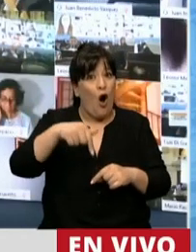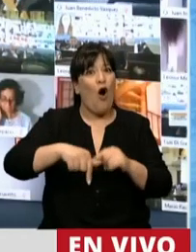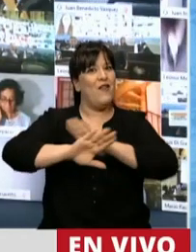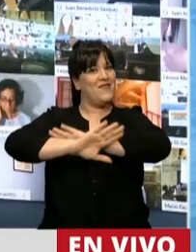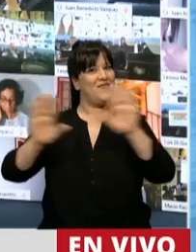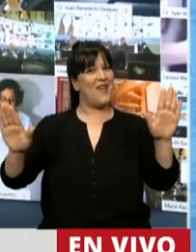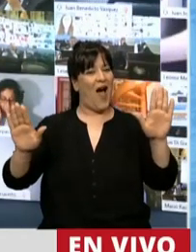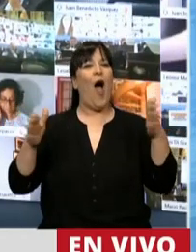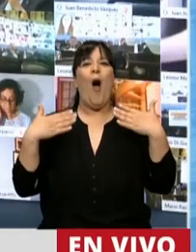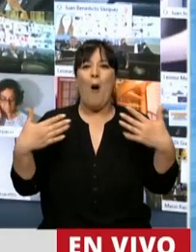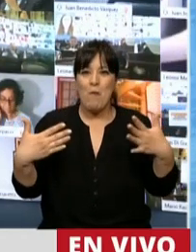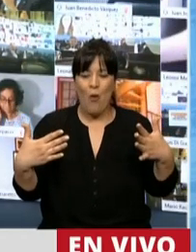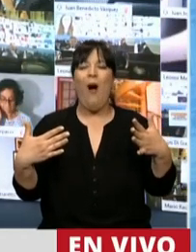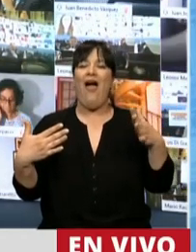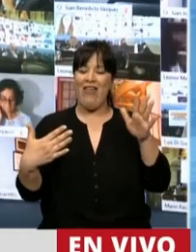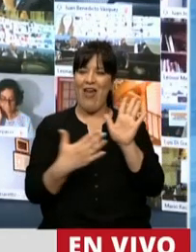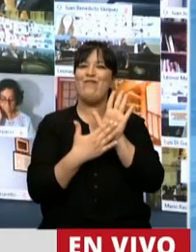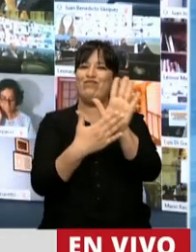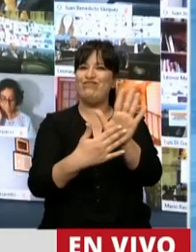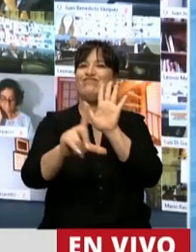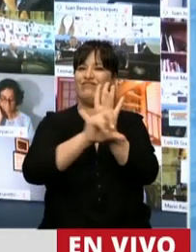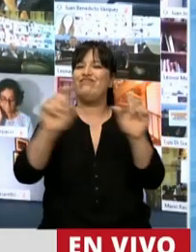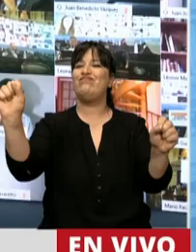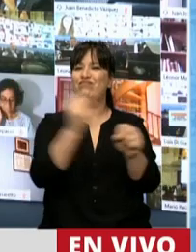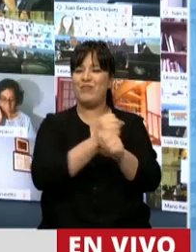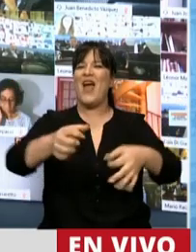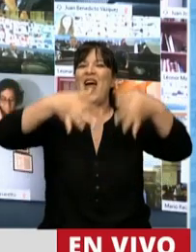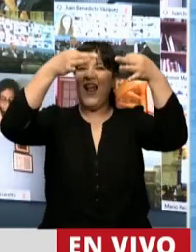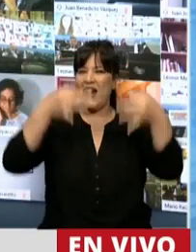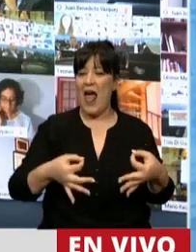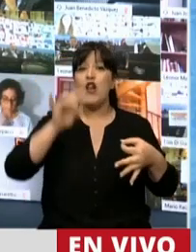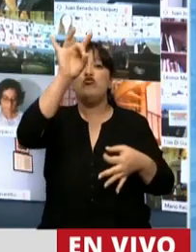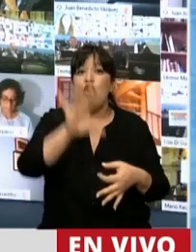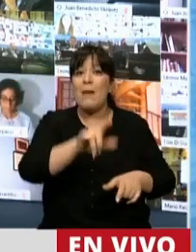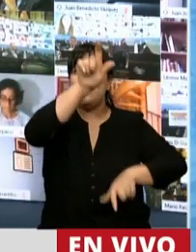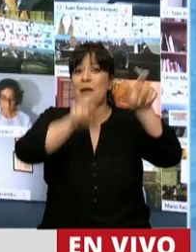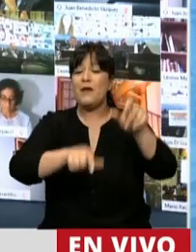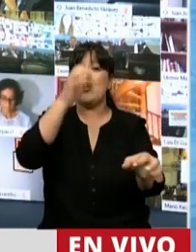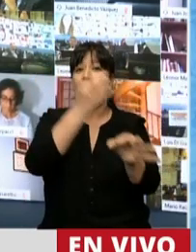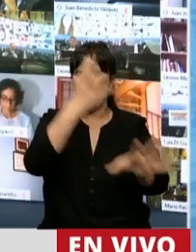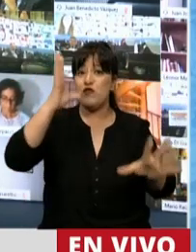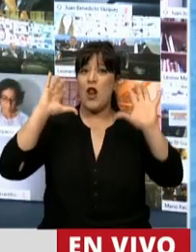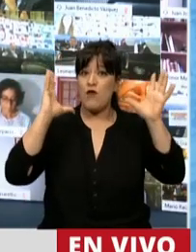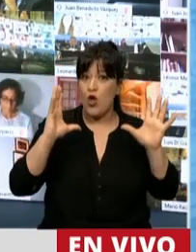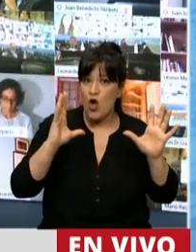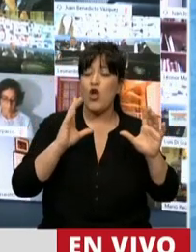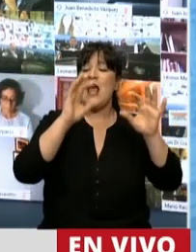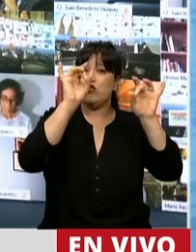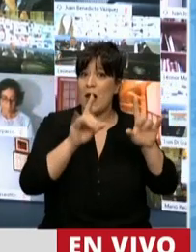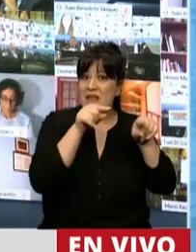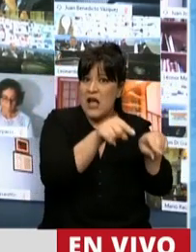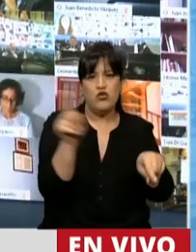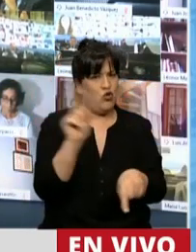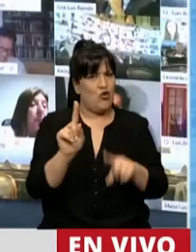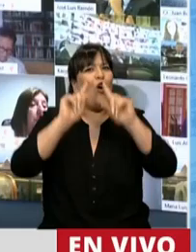que es fundamental reconocer en esta ley el rol, el ejercicio y que realmente algo que vienen hace